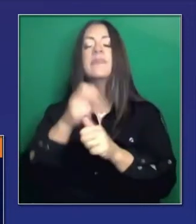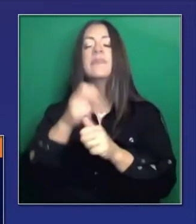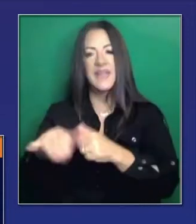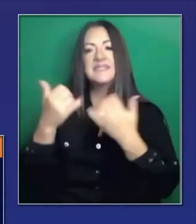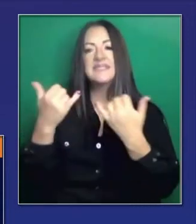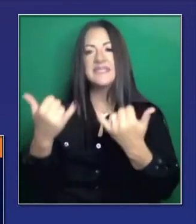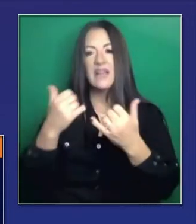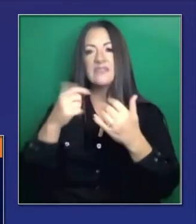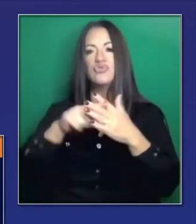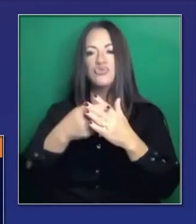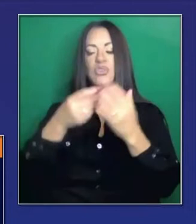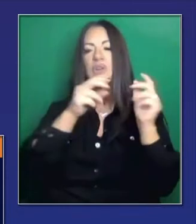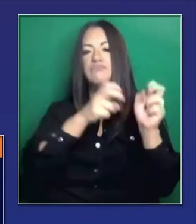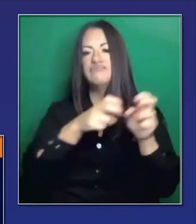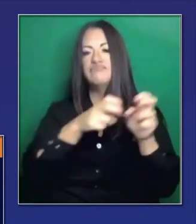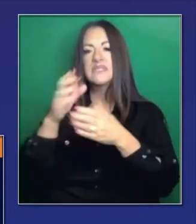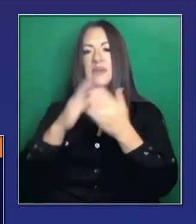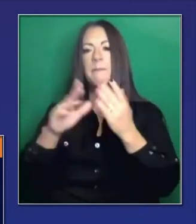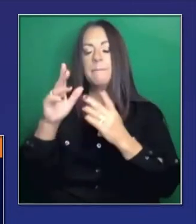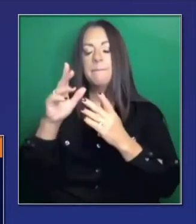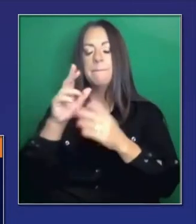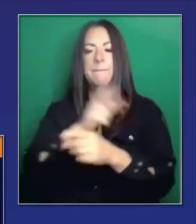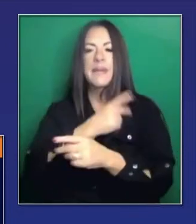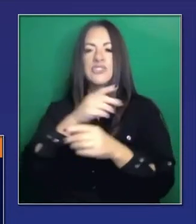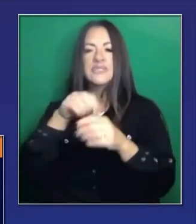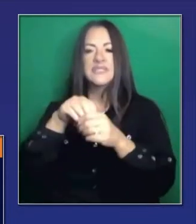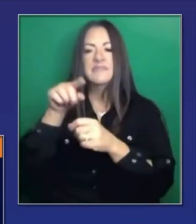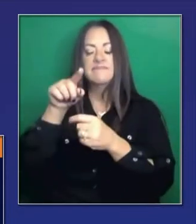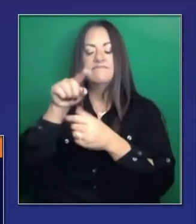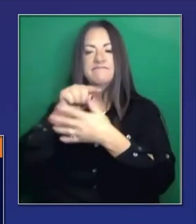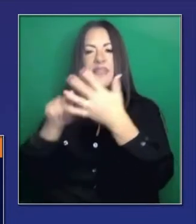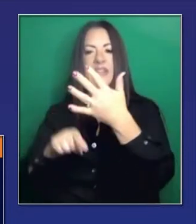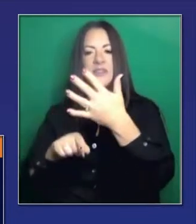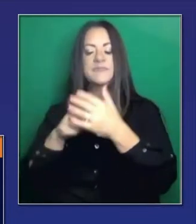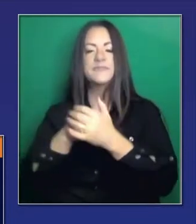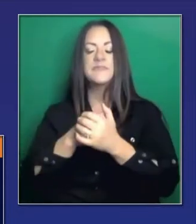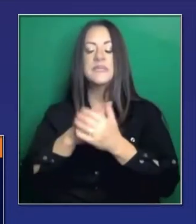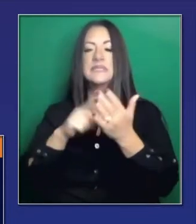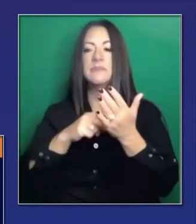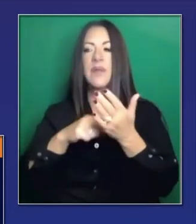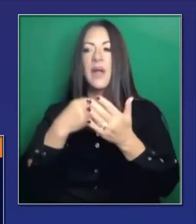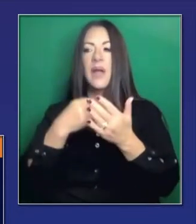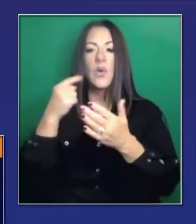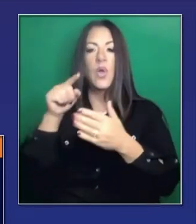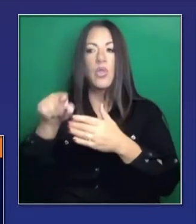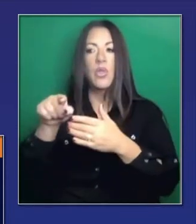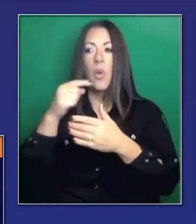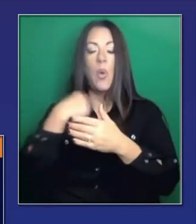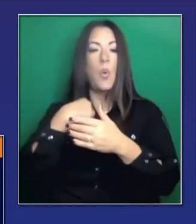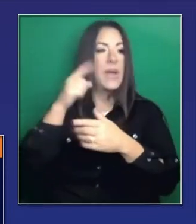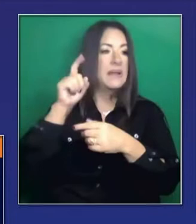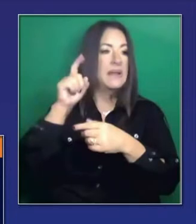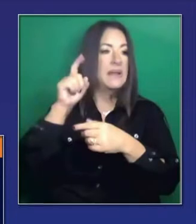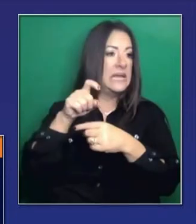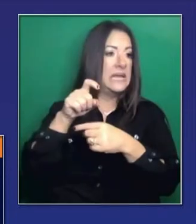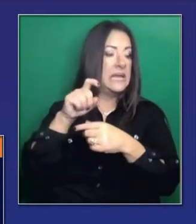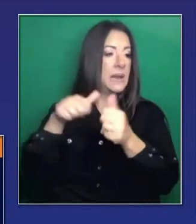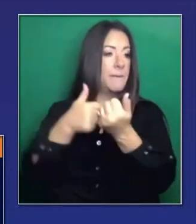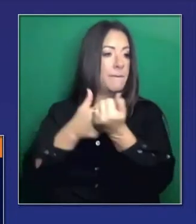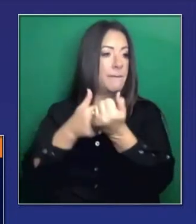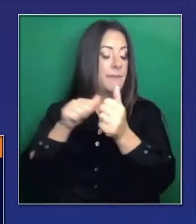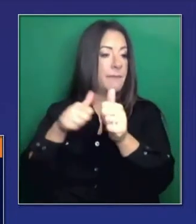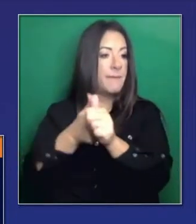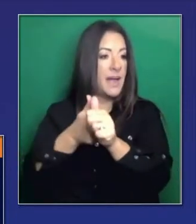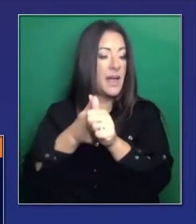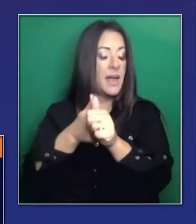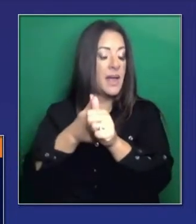poner activos muchos de estos sitios típicamente son 48 a 72 horas. En algunos casos hasta el